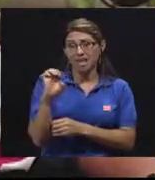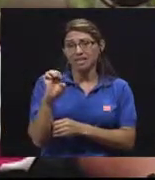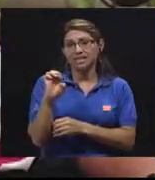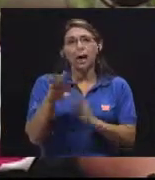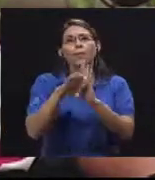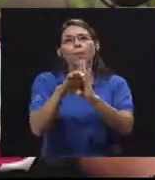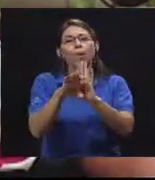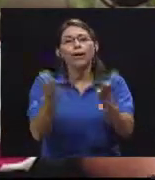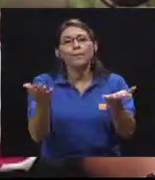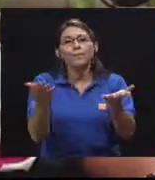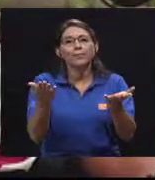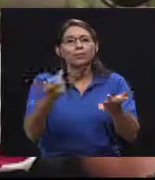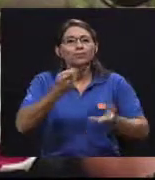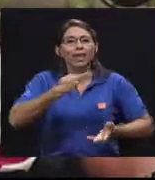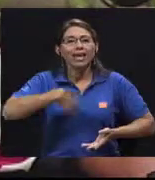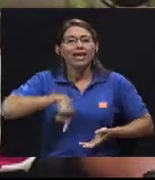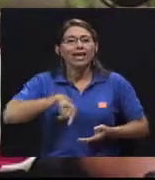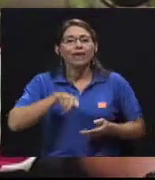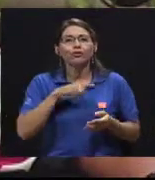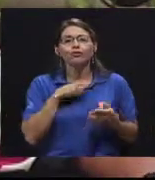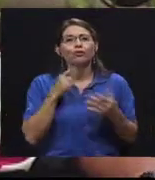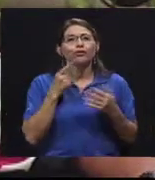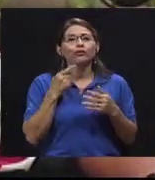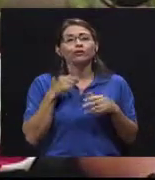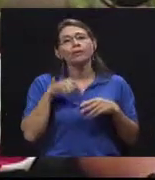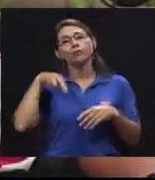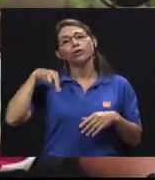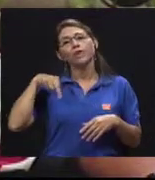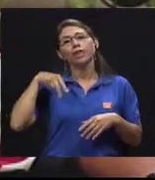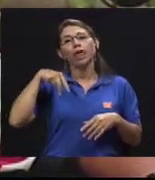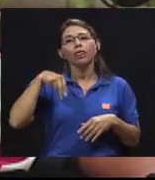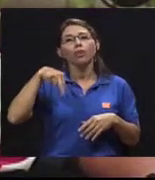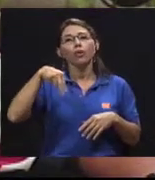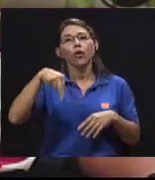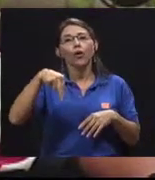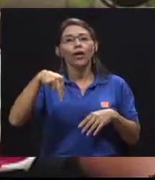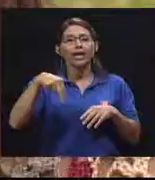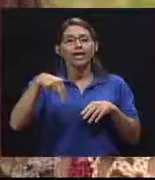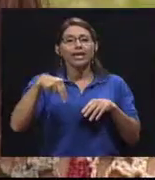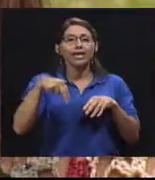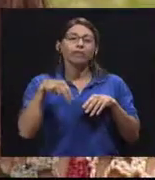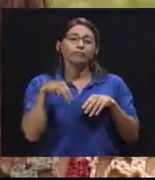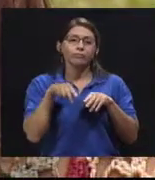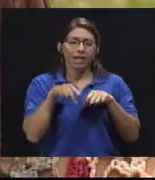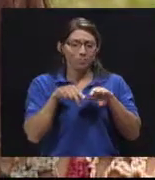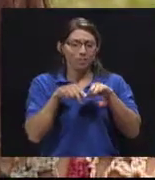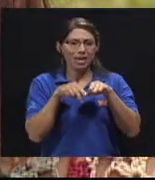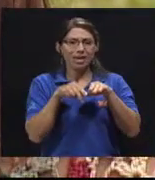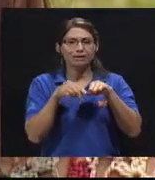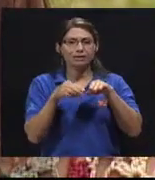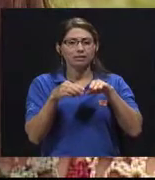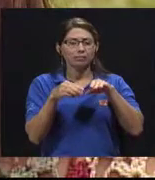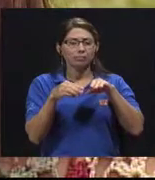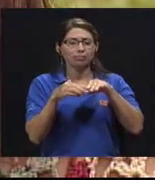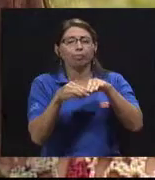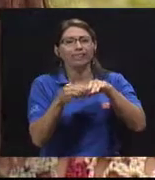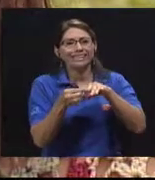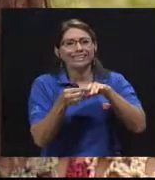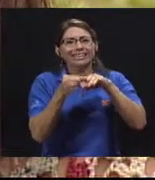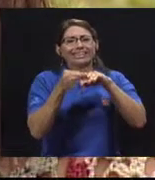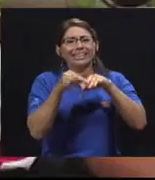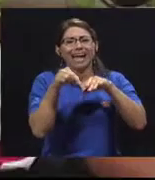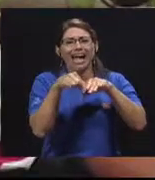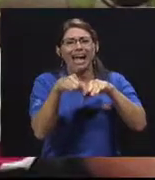una emergencia, pues puede ser que pegamos la uña del pie en un sillón, por ejemplo, y se nos hizo para arriba.